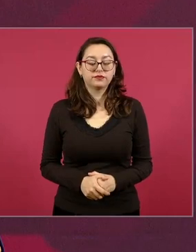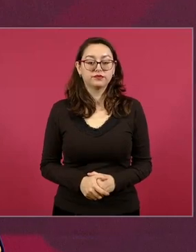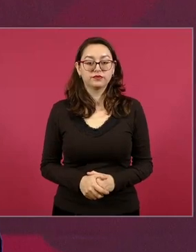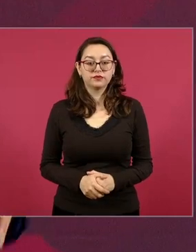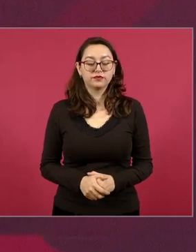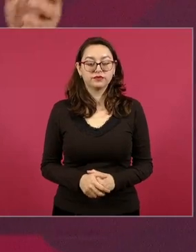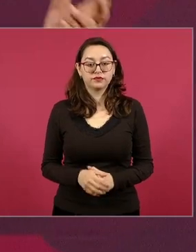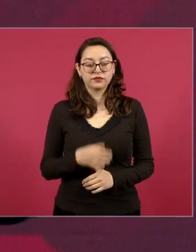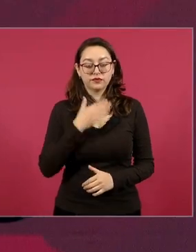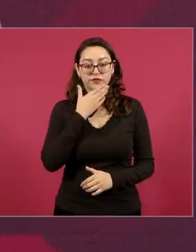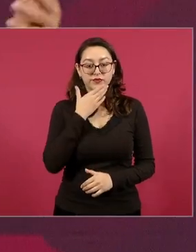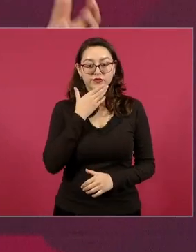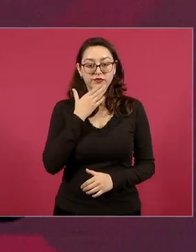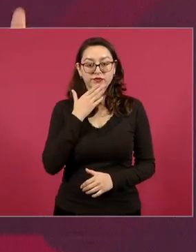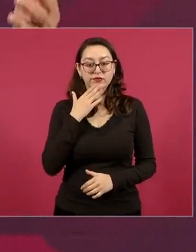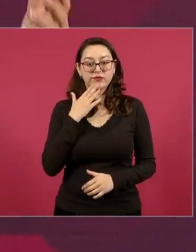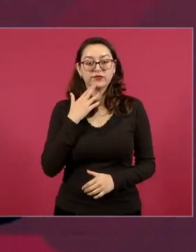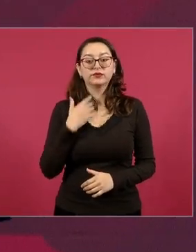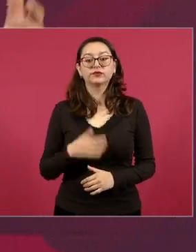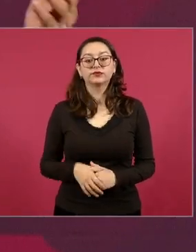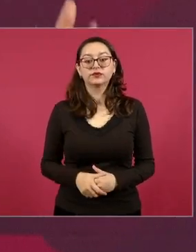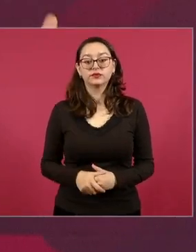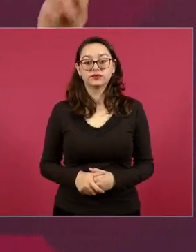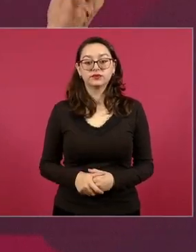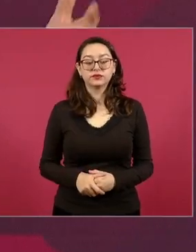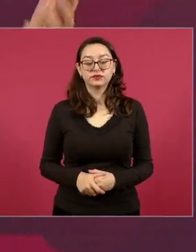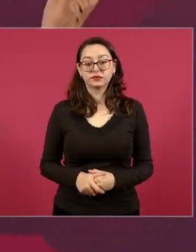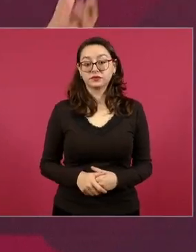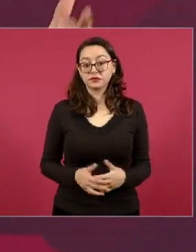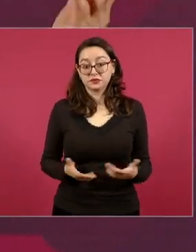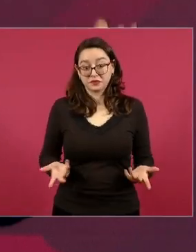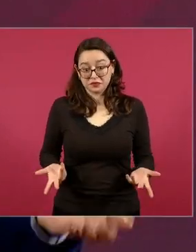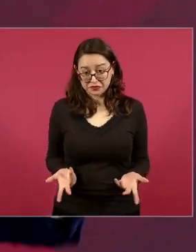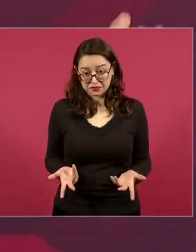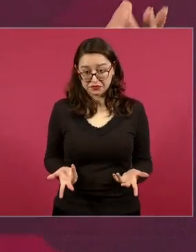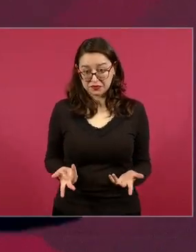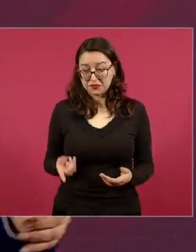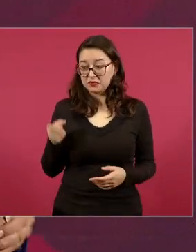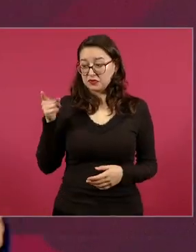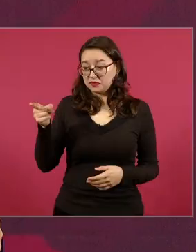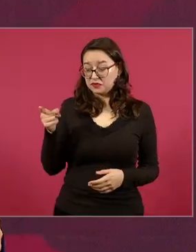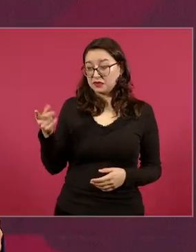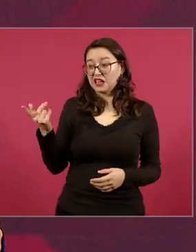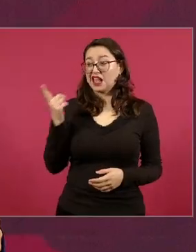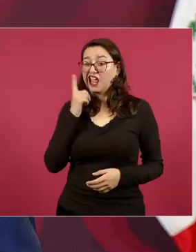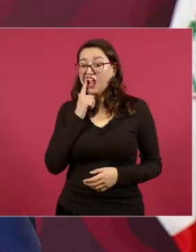lo demás es puro asunto leguleyo